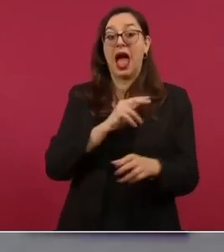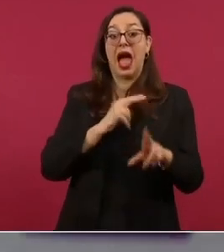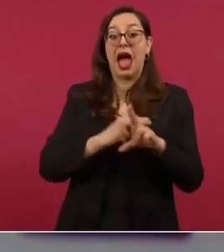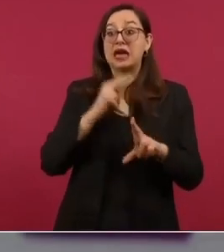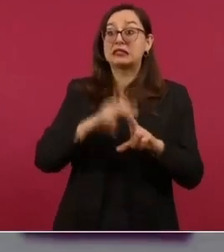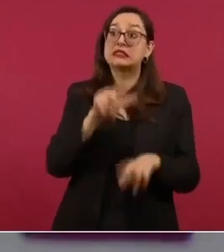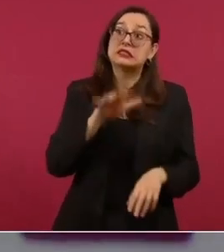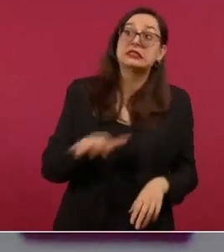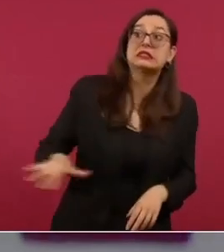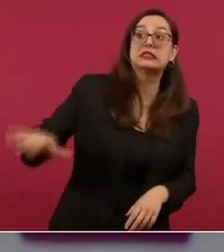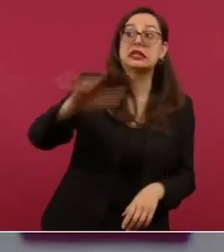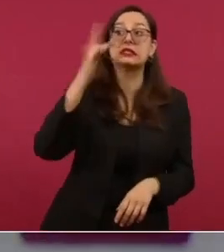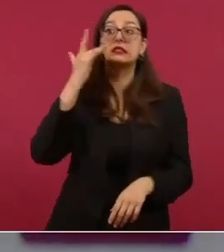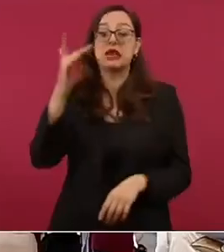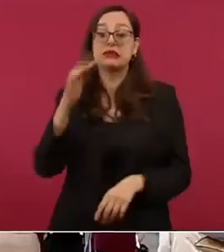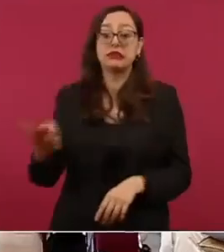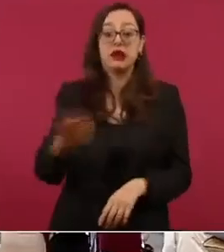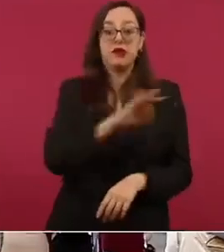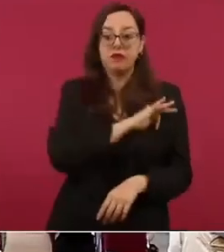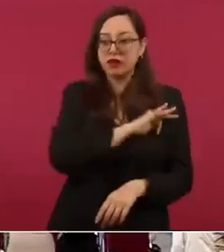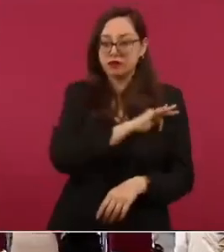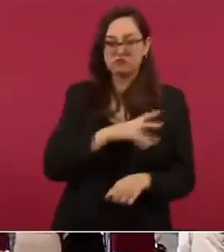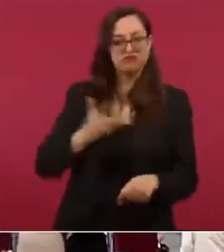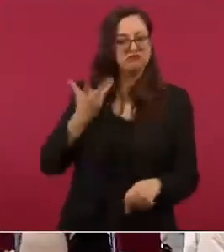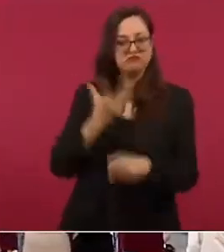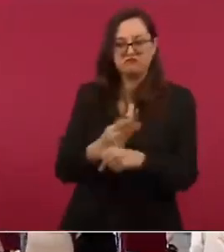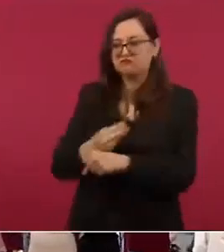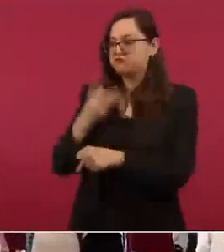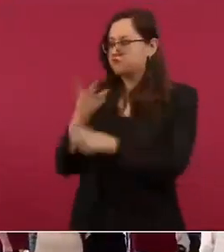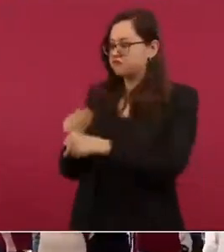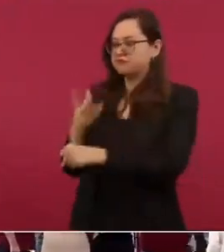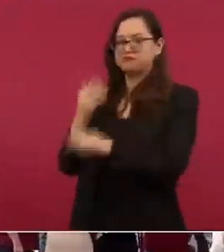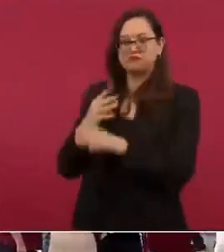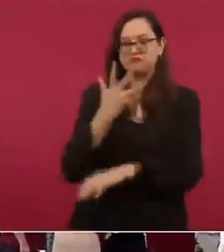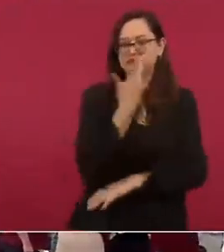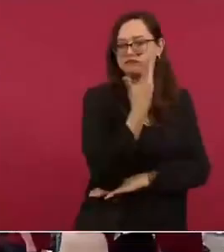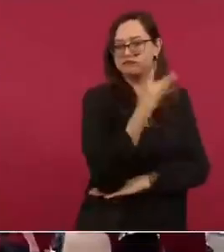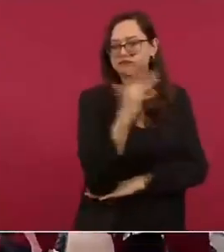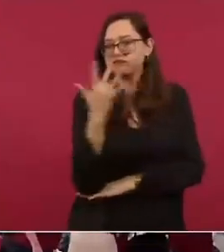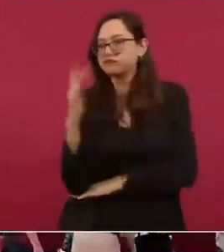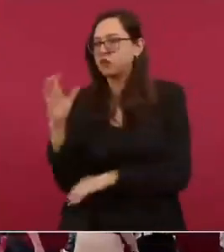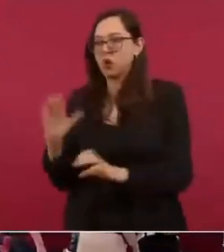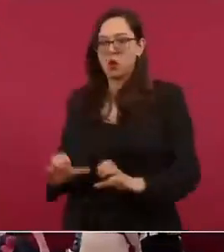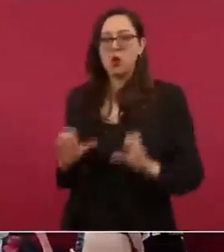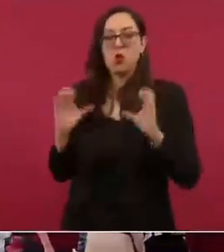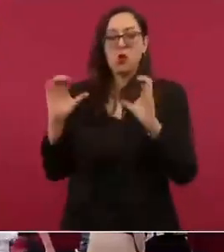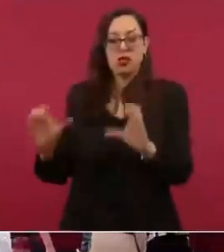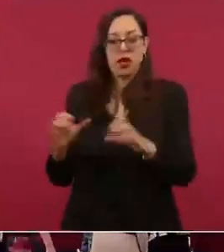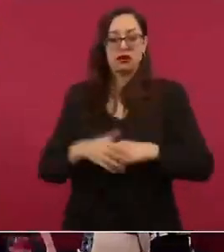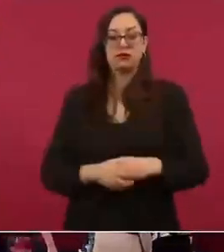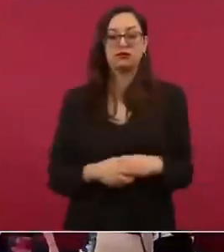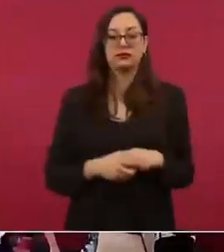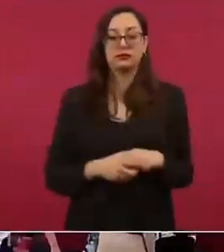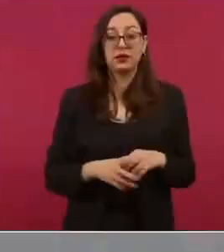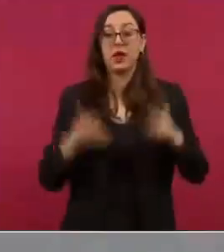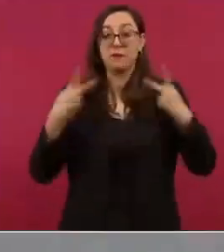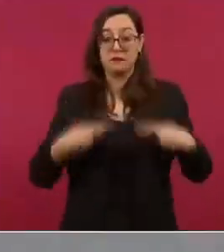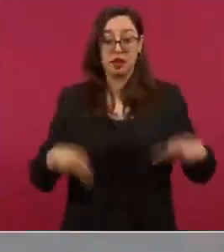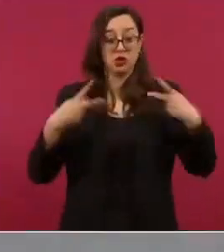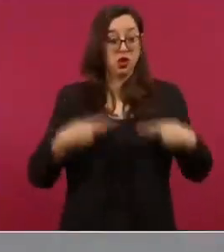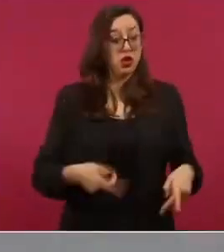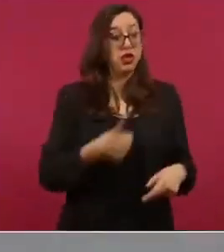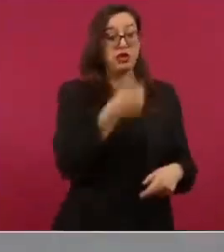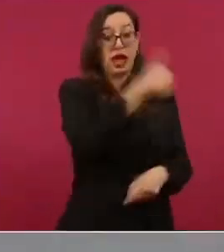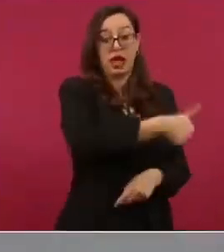Tatabasco todos los apoyos se entregan de manera directa ya lo expresé